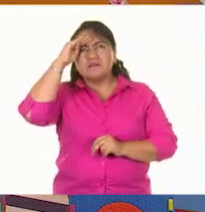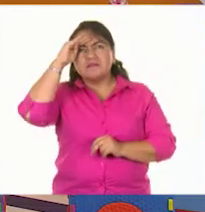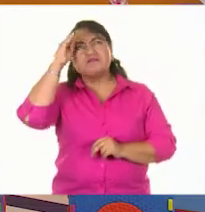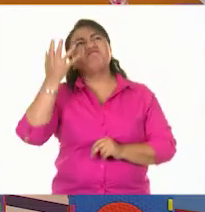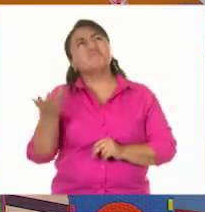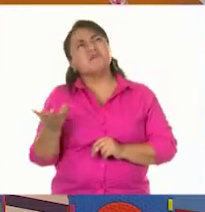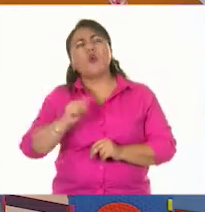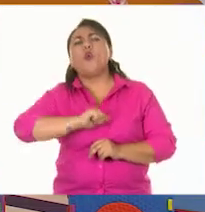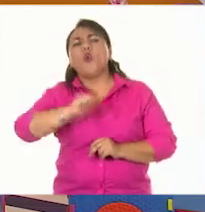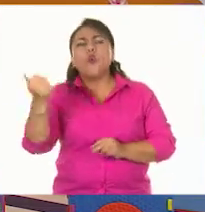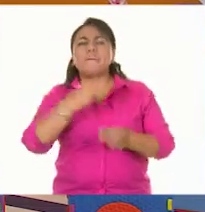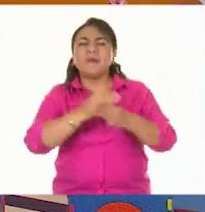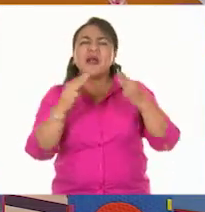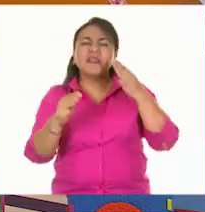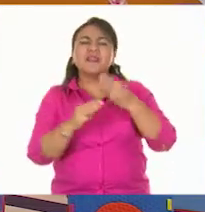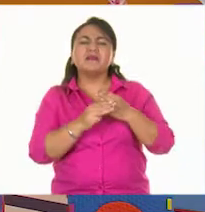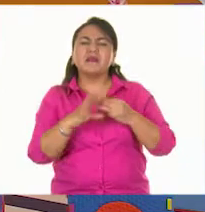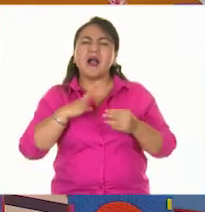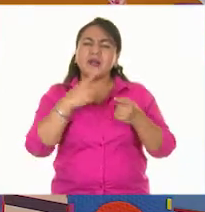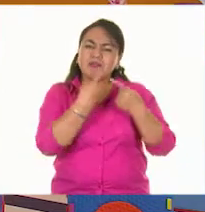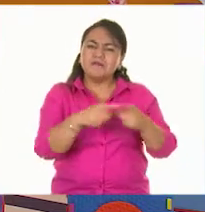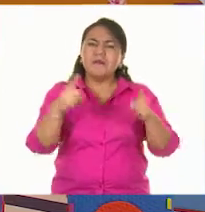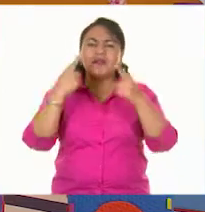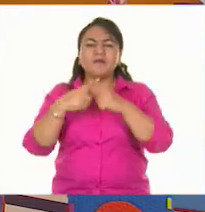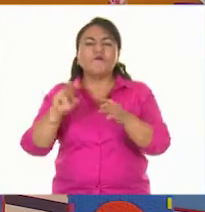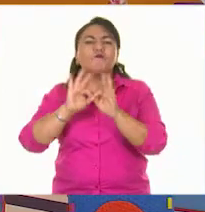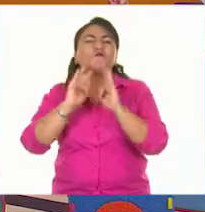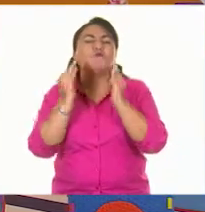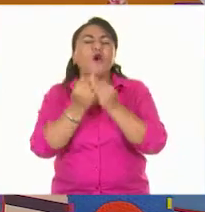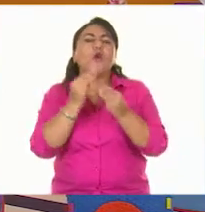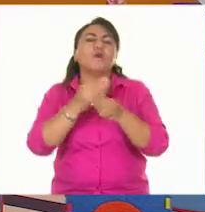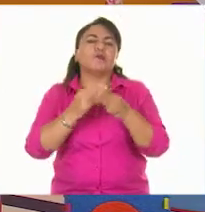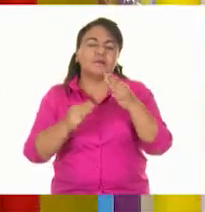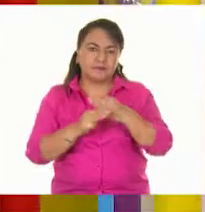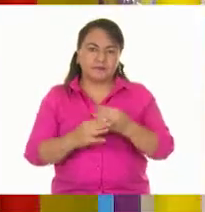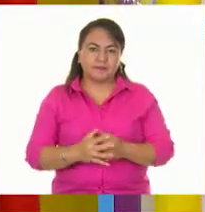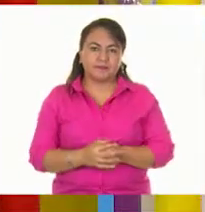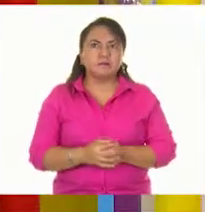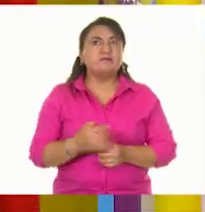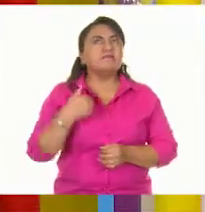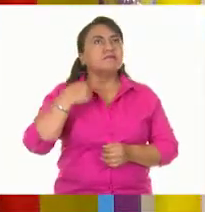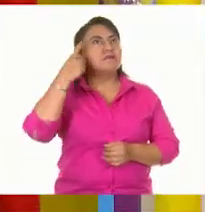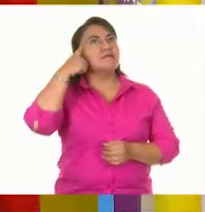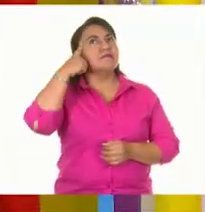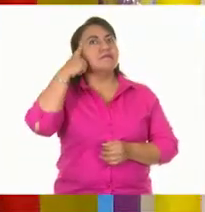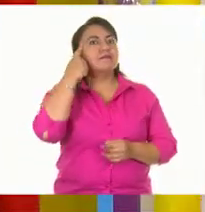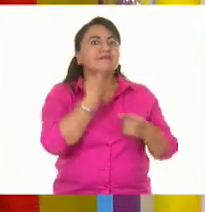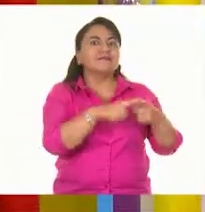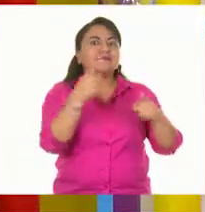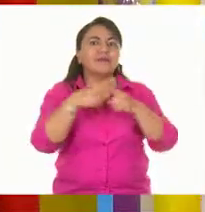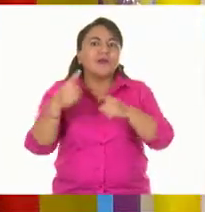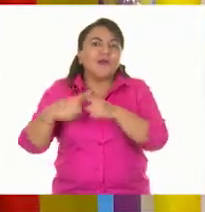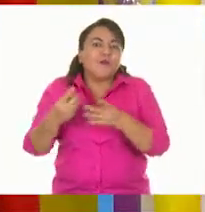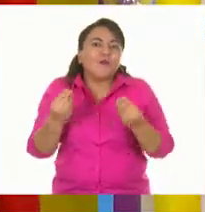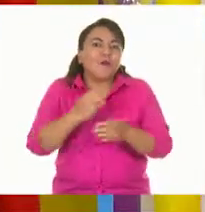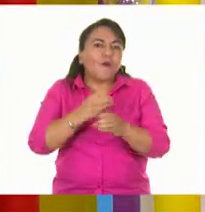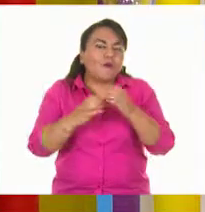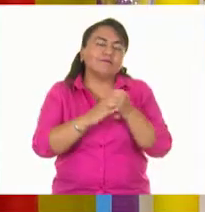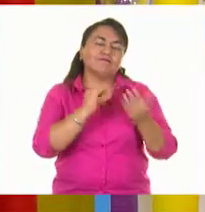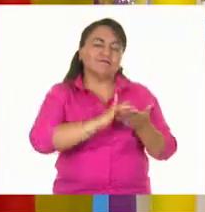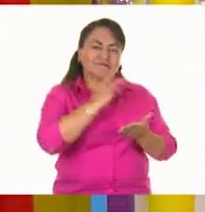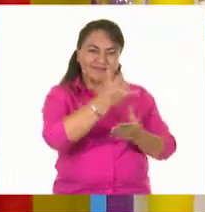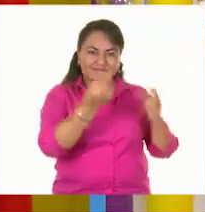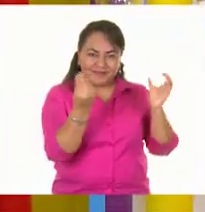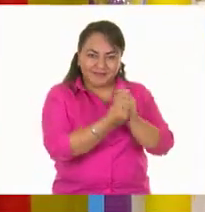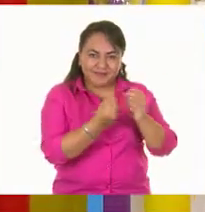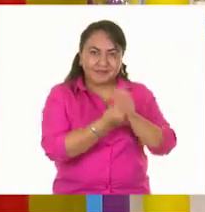materiales hay en diferentes estados. ¡Ay, profe Danis! Podemos pensar en un montón de cosas. Muchísimas gracias por